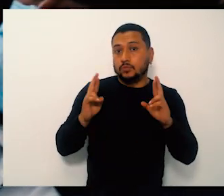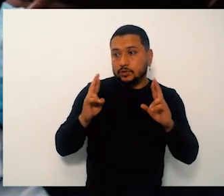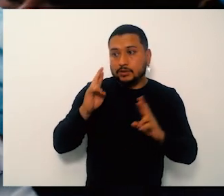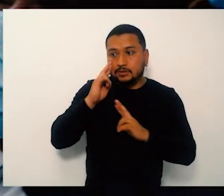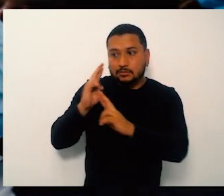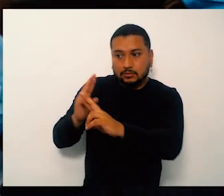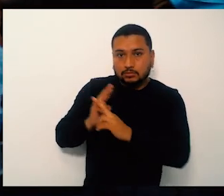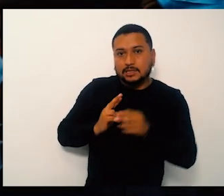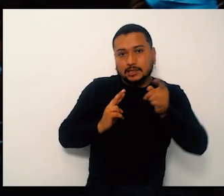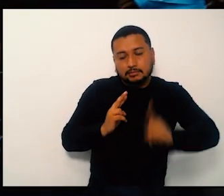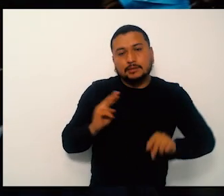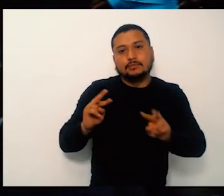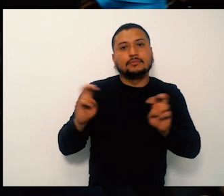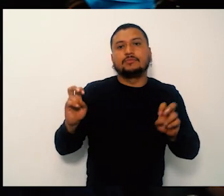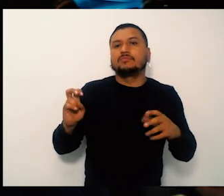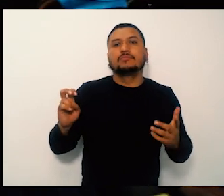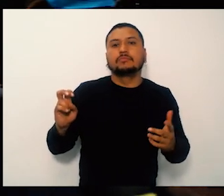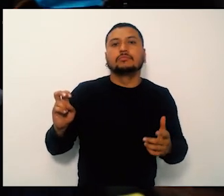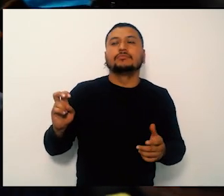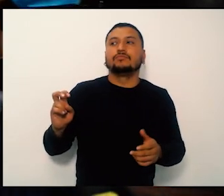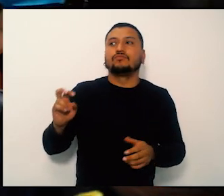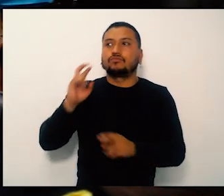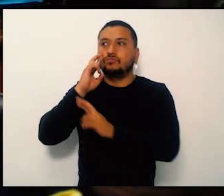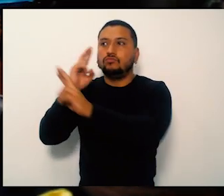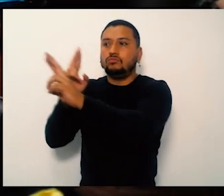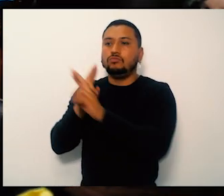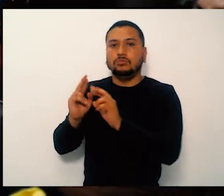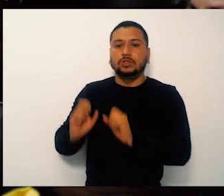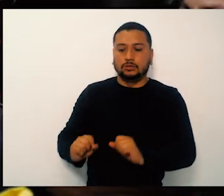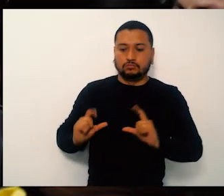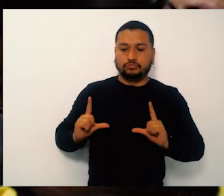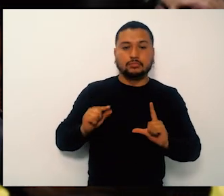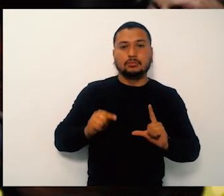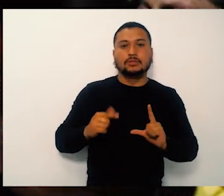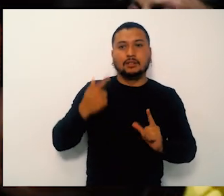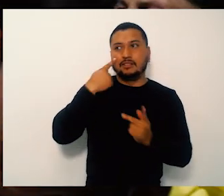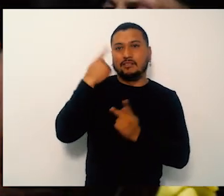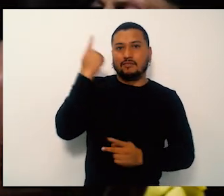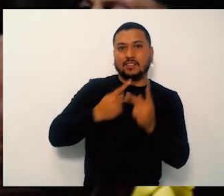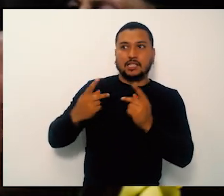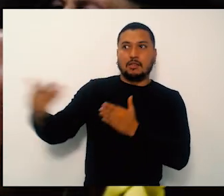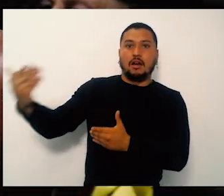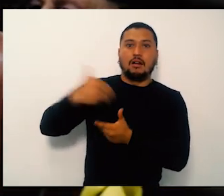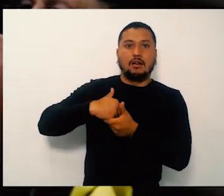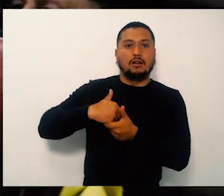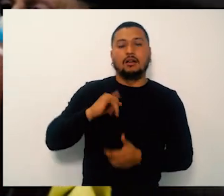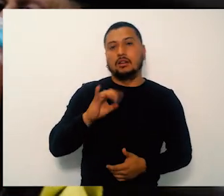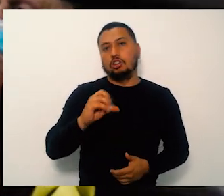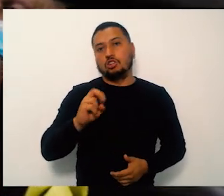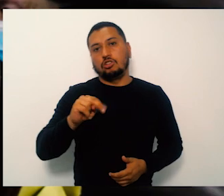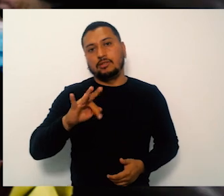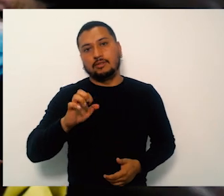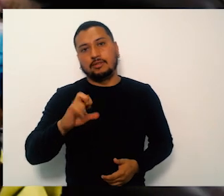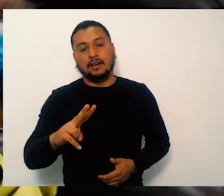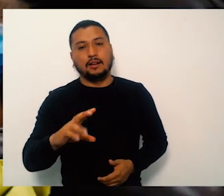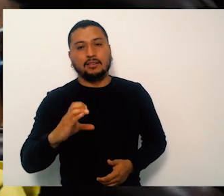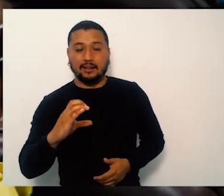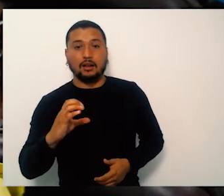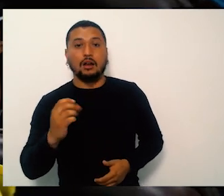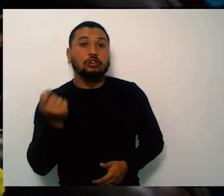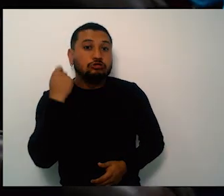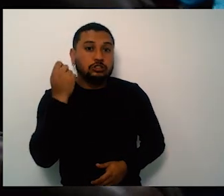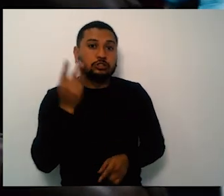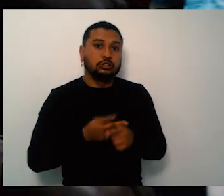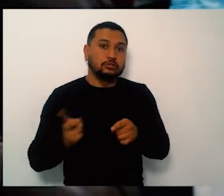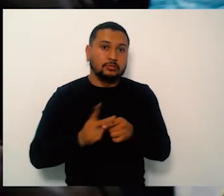diciéndonos cómo lo podemos hacer mejor. Entonces, ahora iniciaremos con la sesión de preguntas que nos hace la ciudadanía. Le